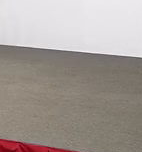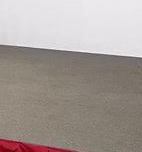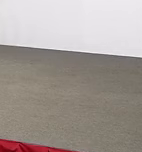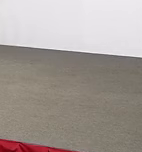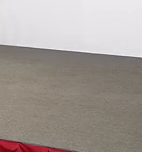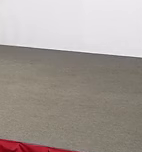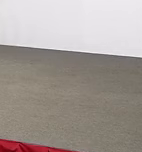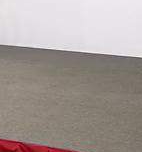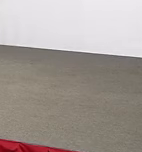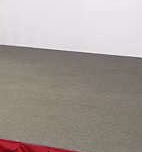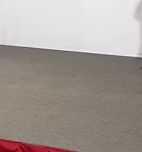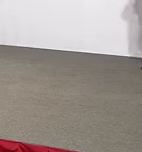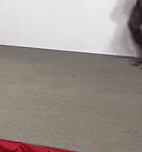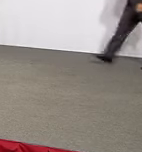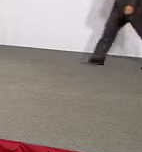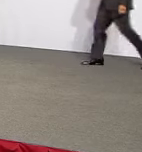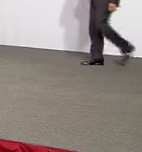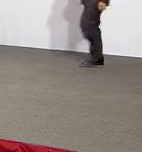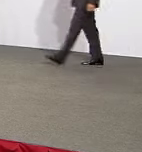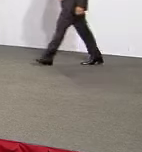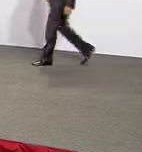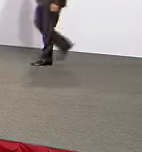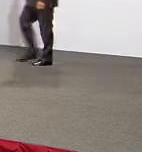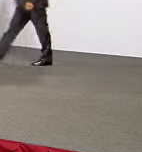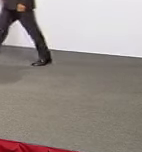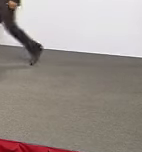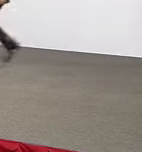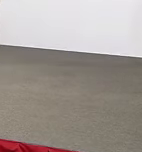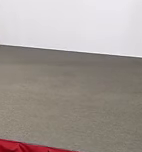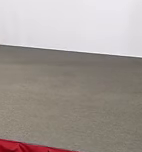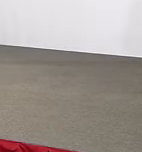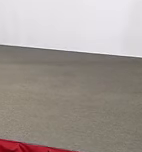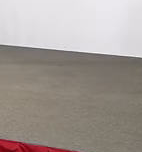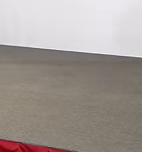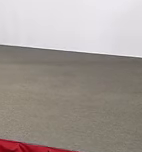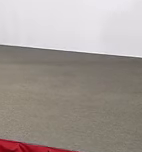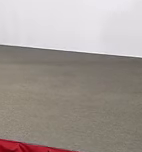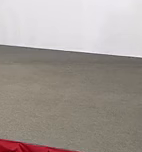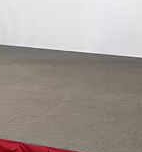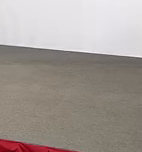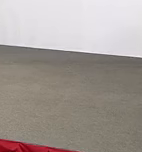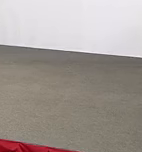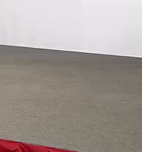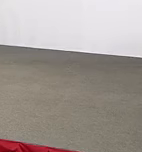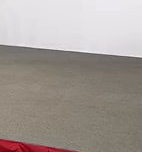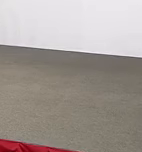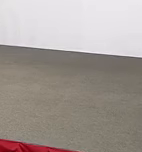¡Suscríbete ¡Buenos días! Buenos días. Buenos días, presidente.